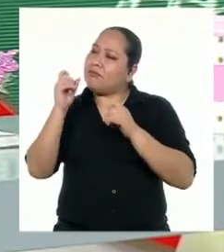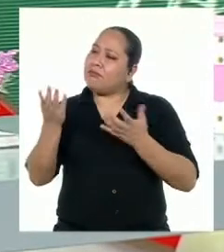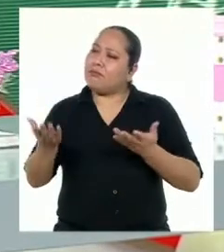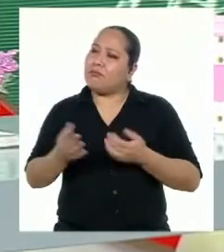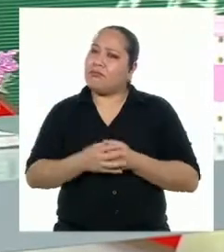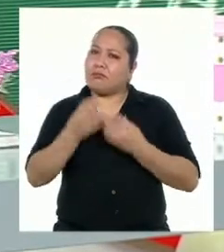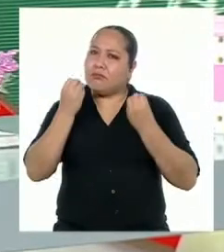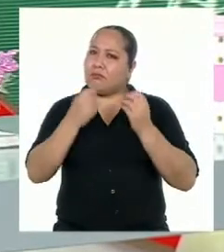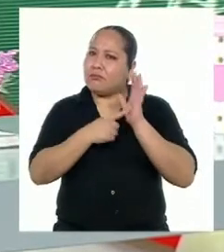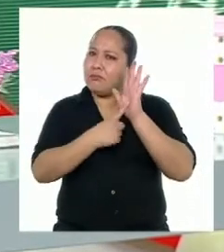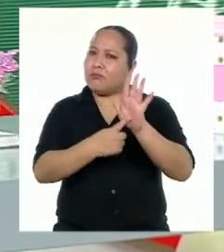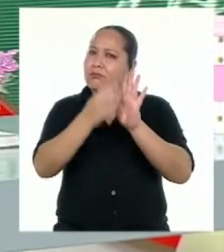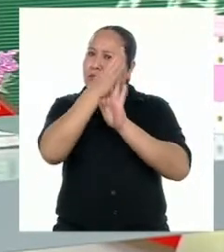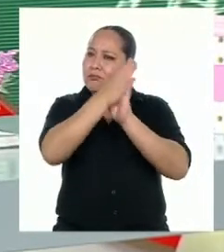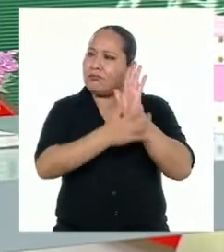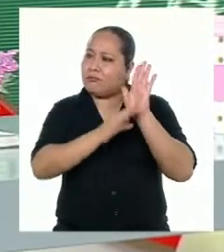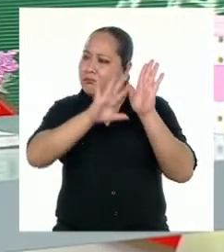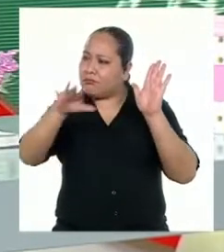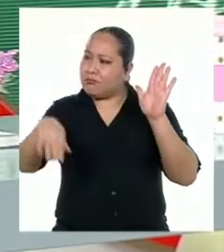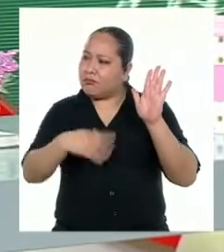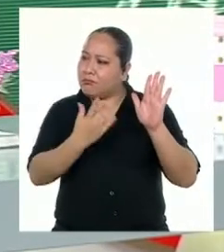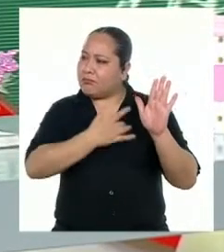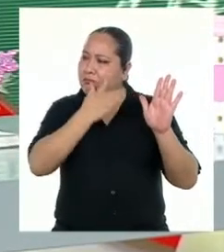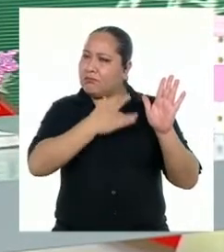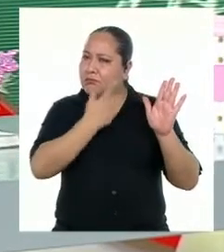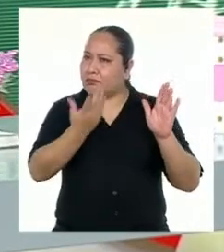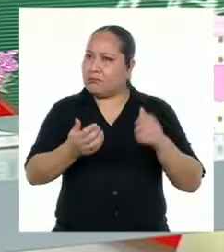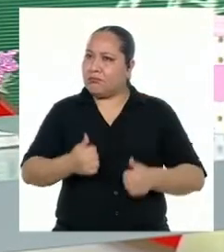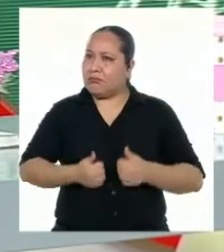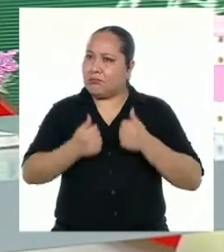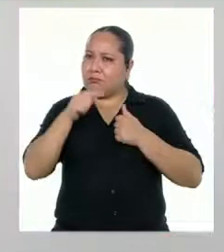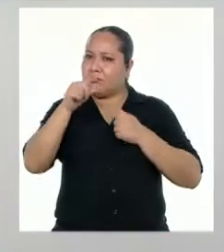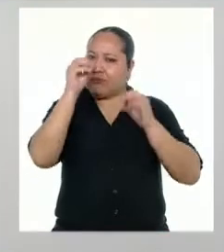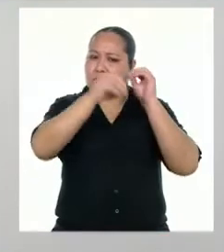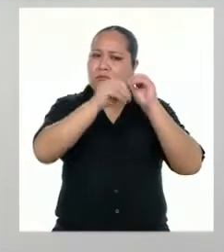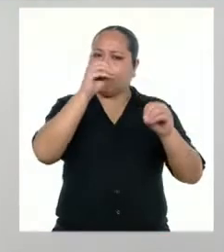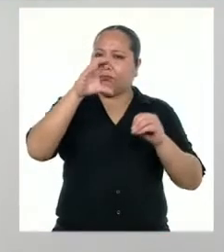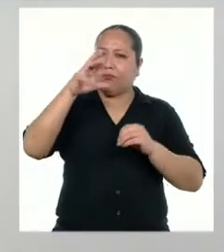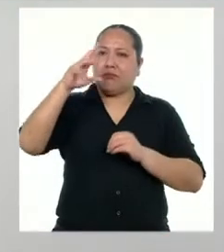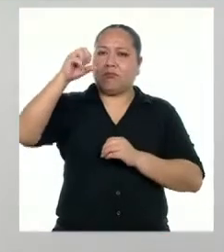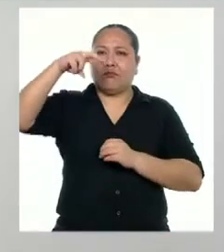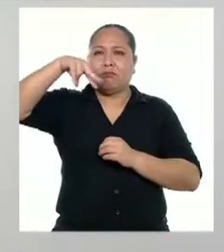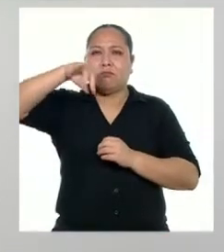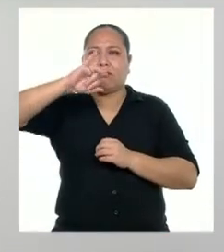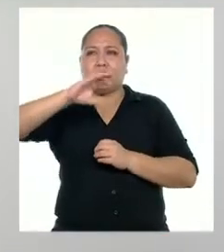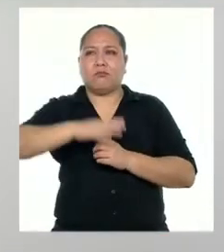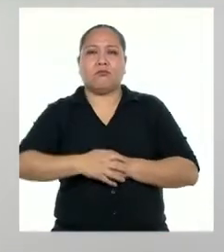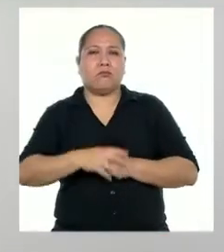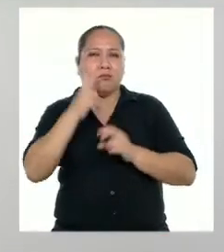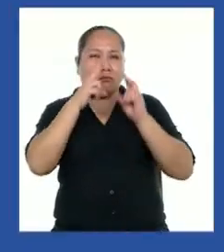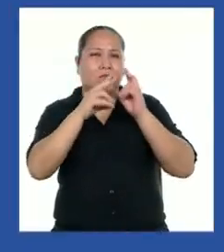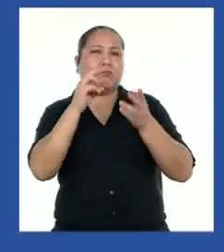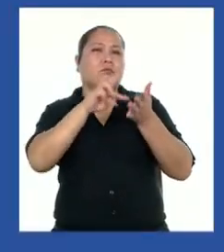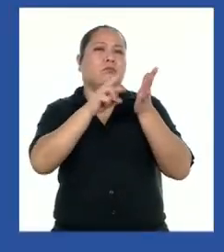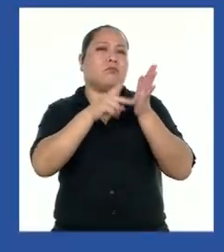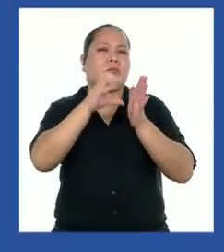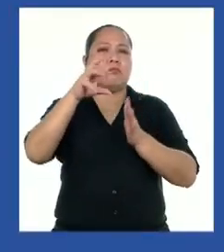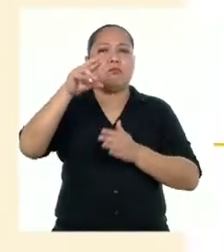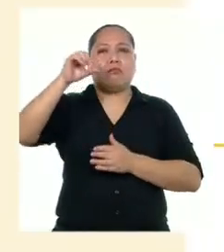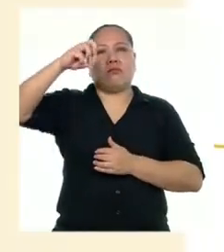¿cómo comunicamos todo esto que hemos pasado mediante una crónica? Revisemos qué es una crónica.